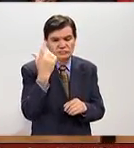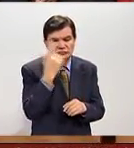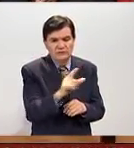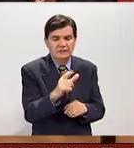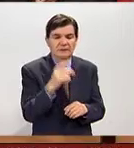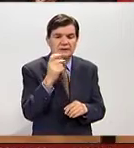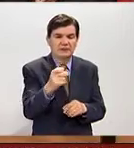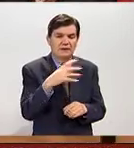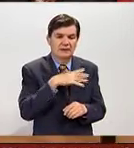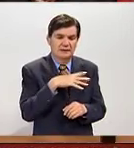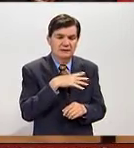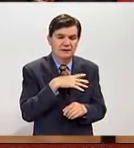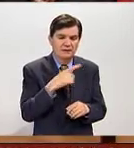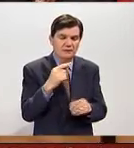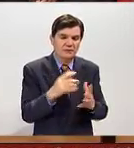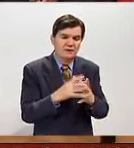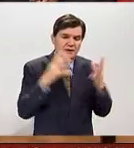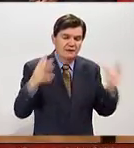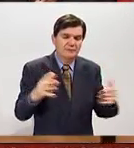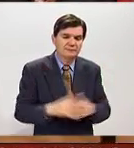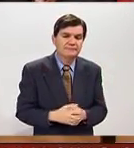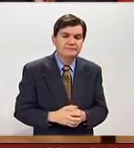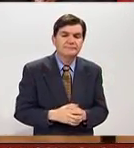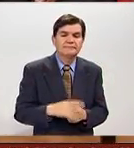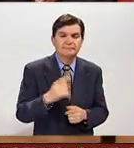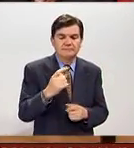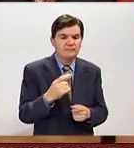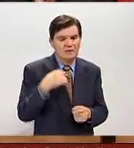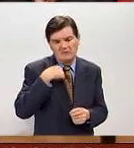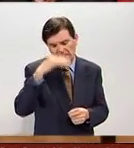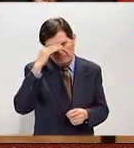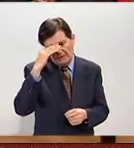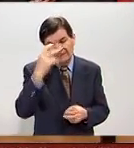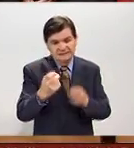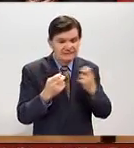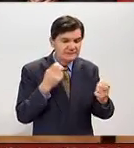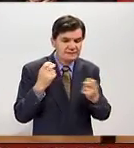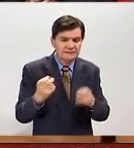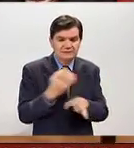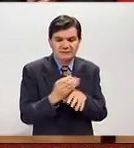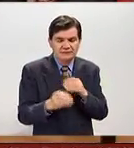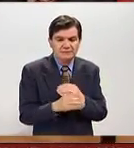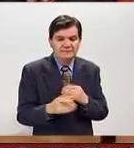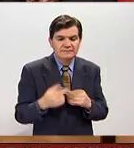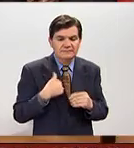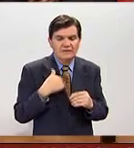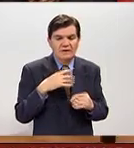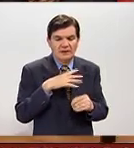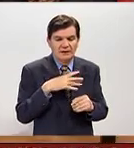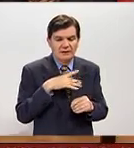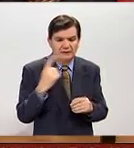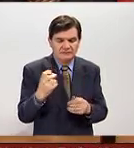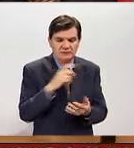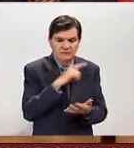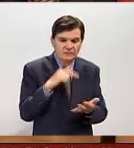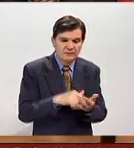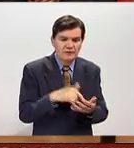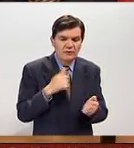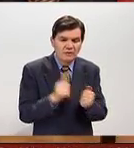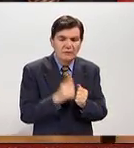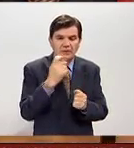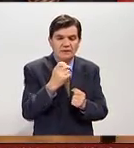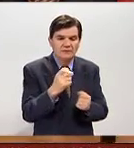de magnitudes muy grandes. Uno no dimensiona muchas veces estar en un lugar de esos y